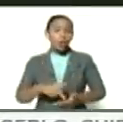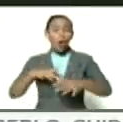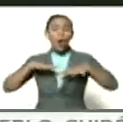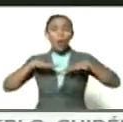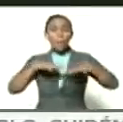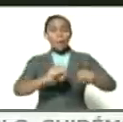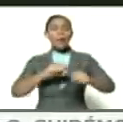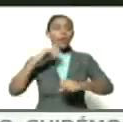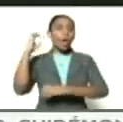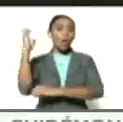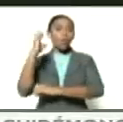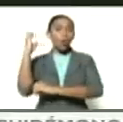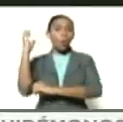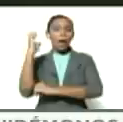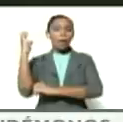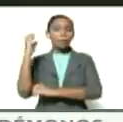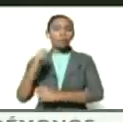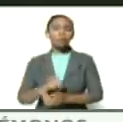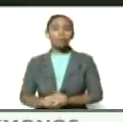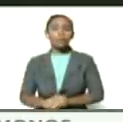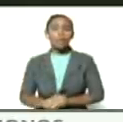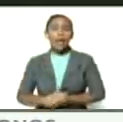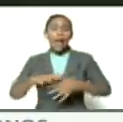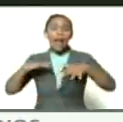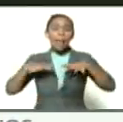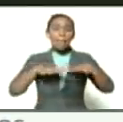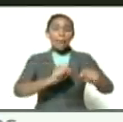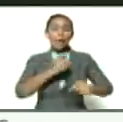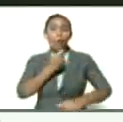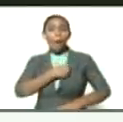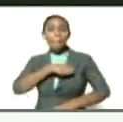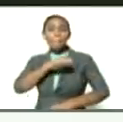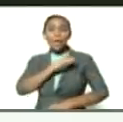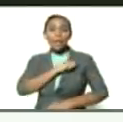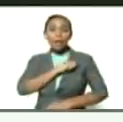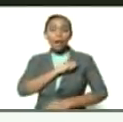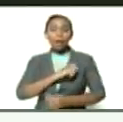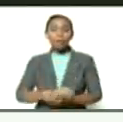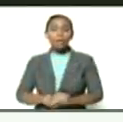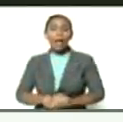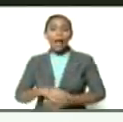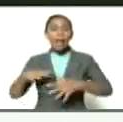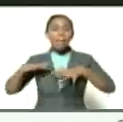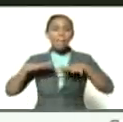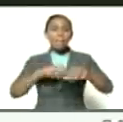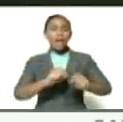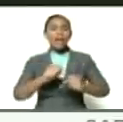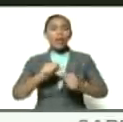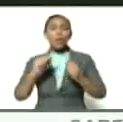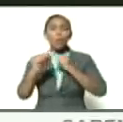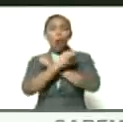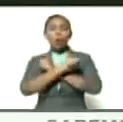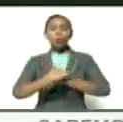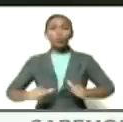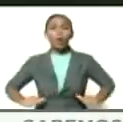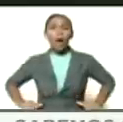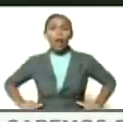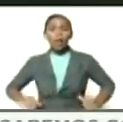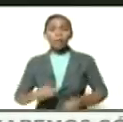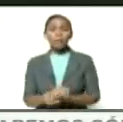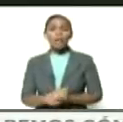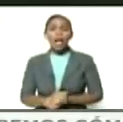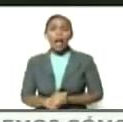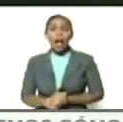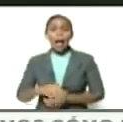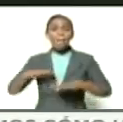europeos, del imperio español, el imperio portugués, el